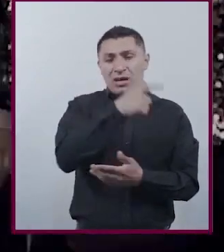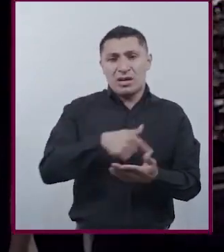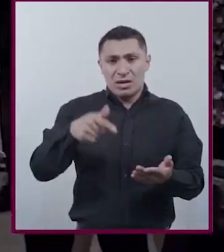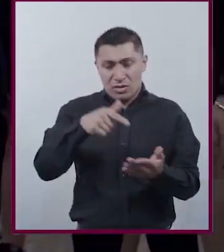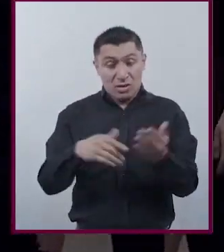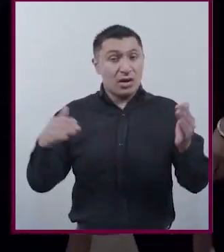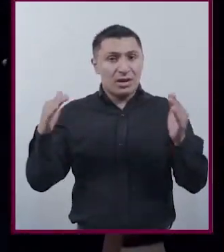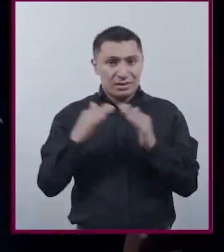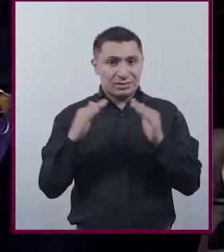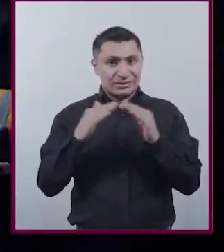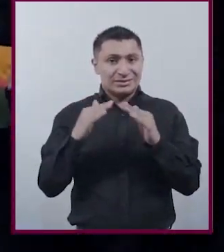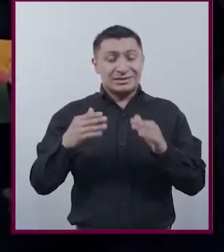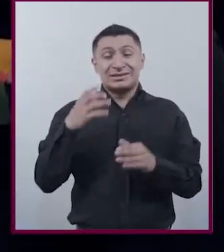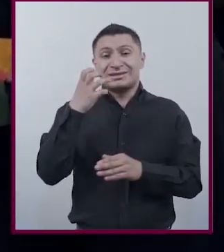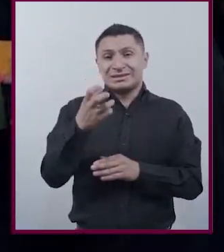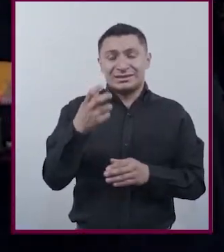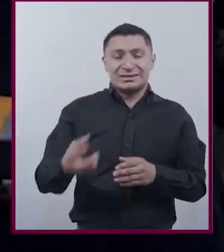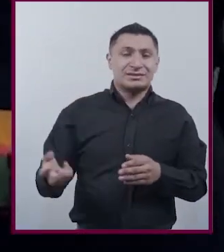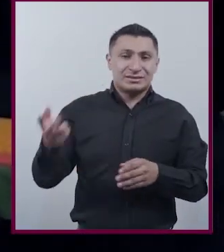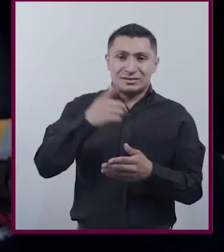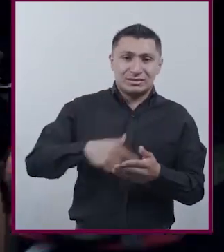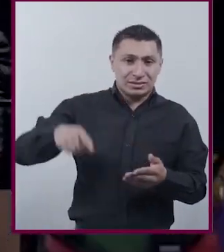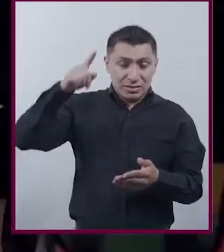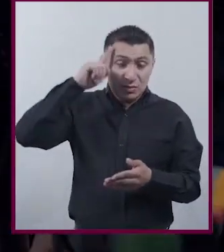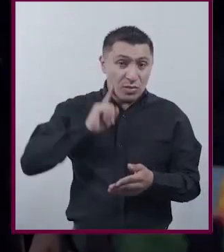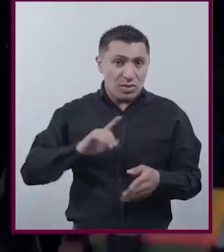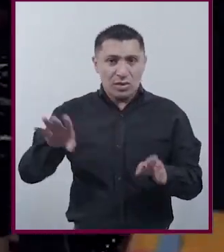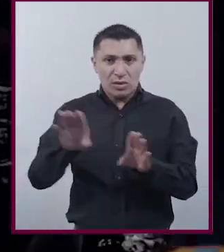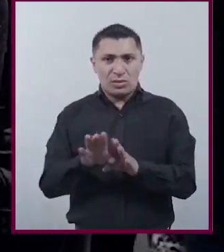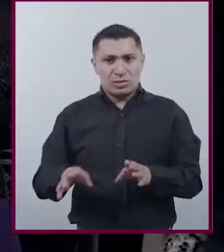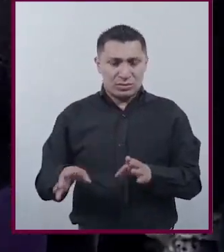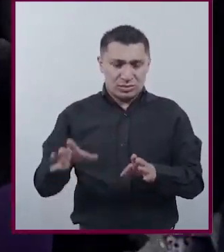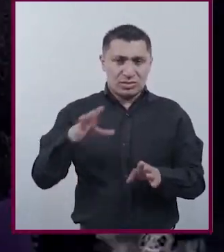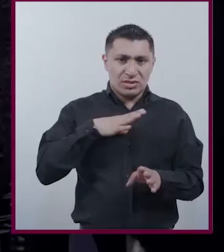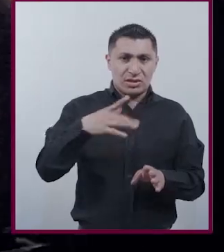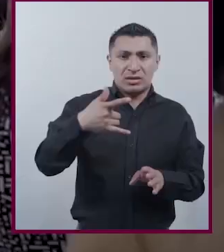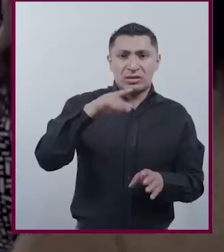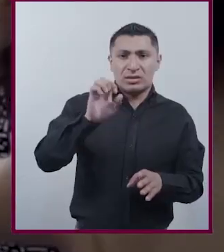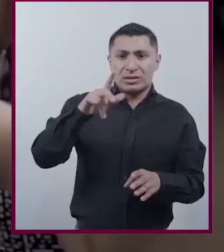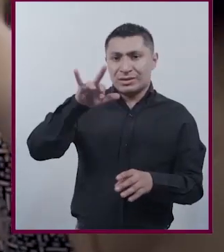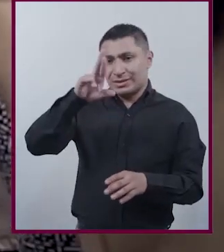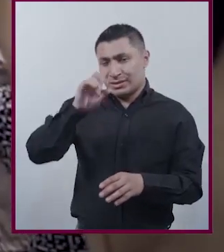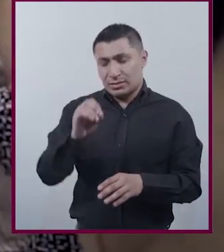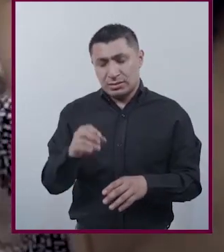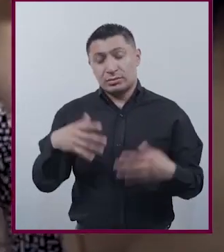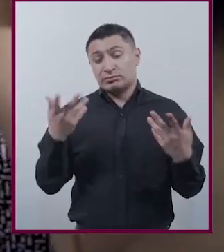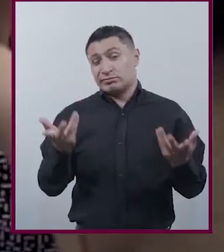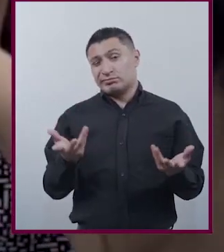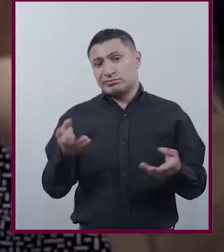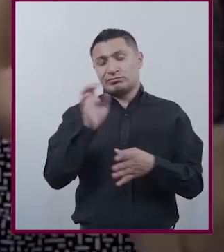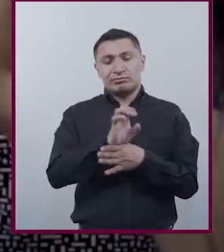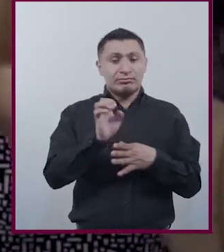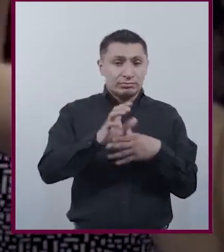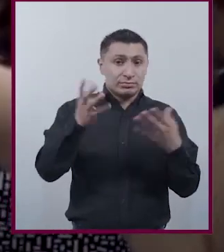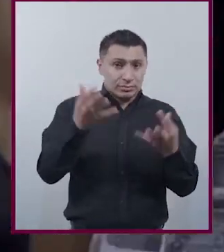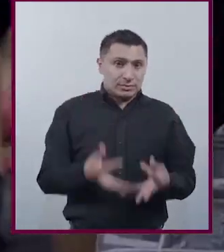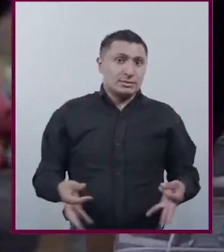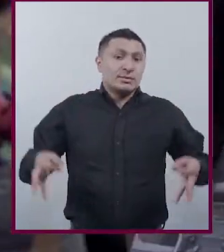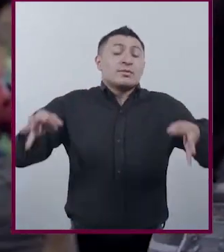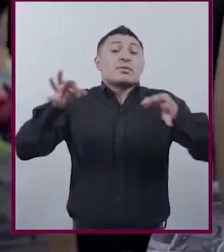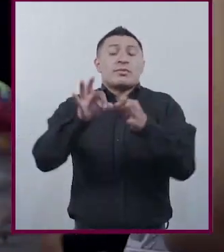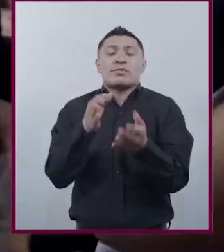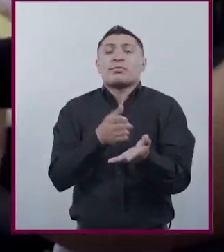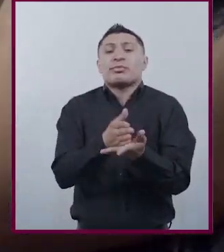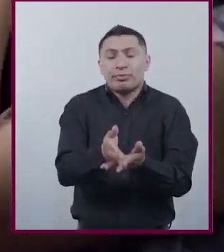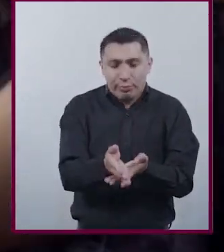doméstico Que es donde Las mujeres Somos Configuradas Como sujetas De género Entonces Lo importante De